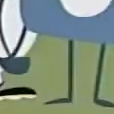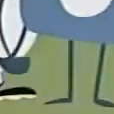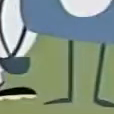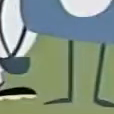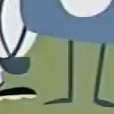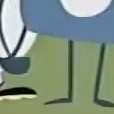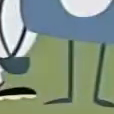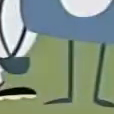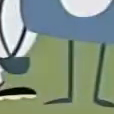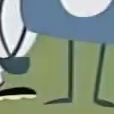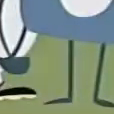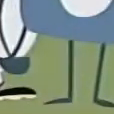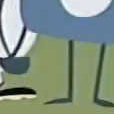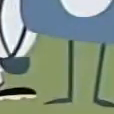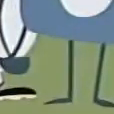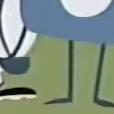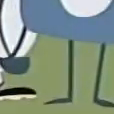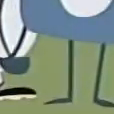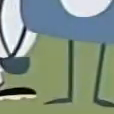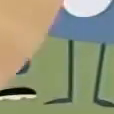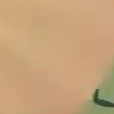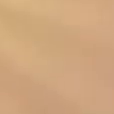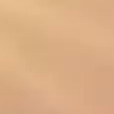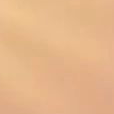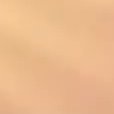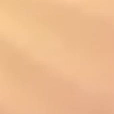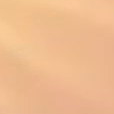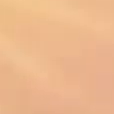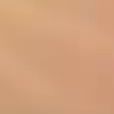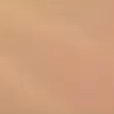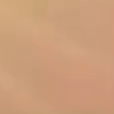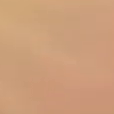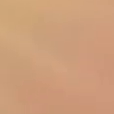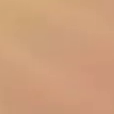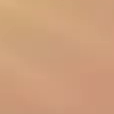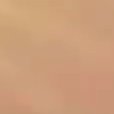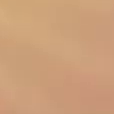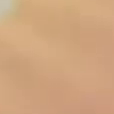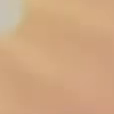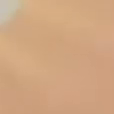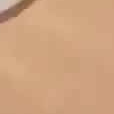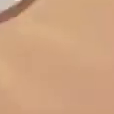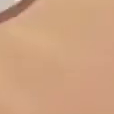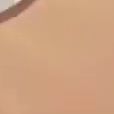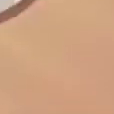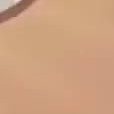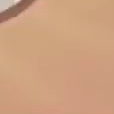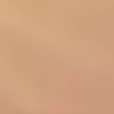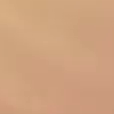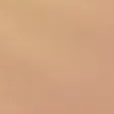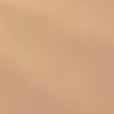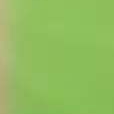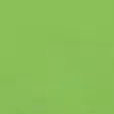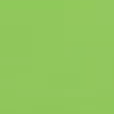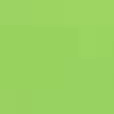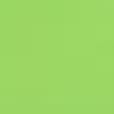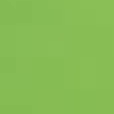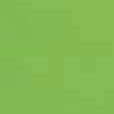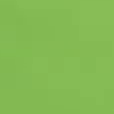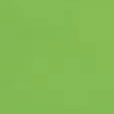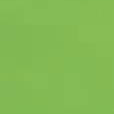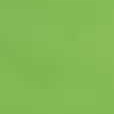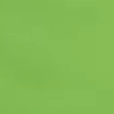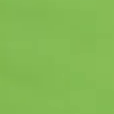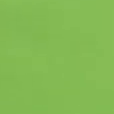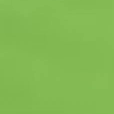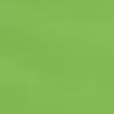a nuestros cultivos? Los agroquímicos sirven para eliminar las plagas ya que su uso ayuda a proteger a las plantas. Regla